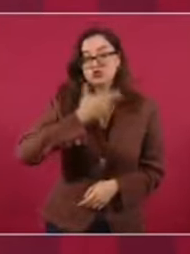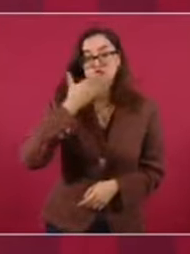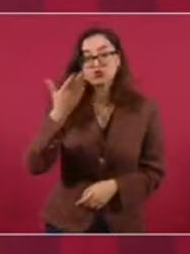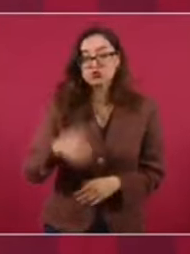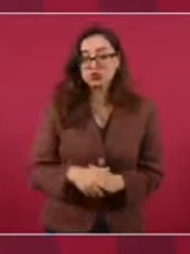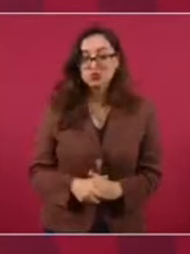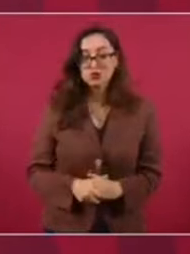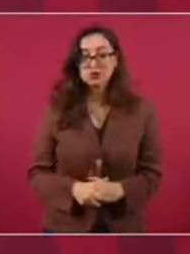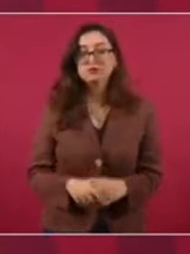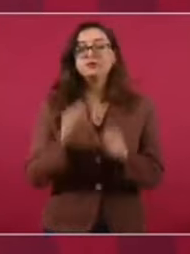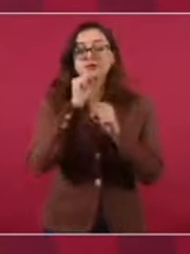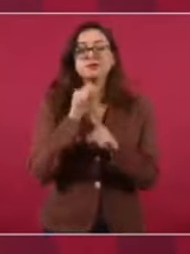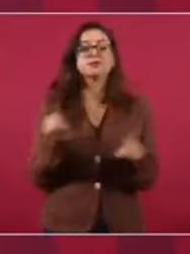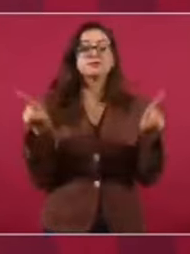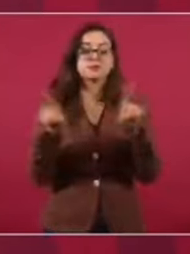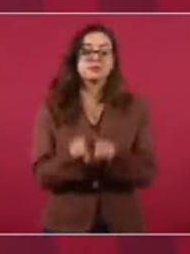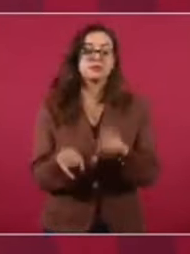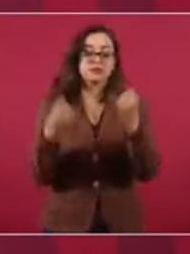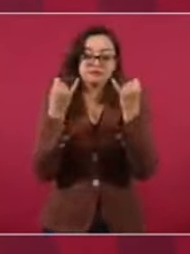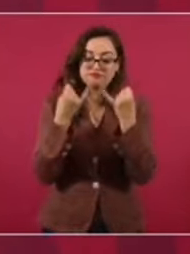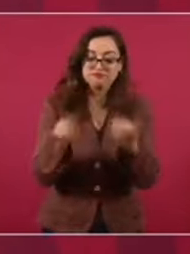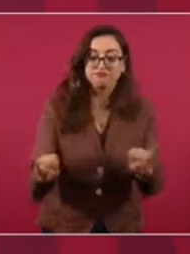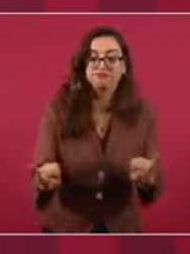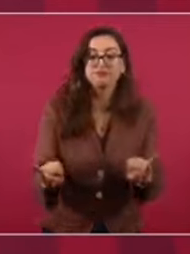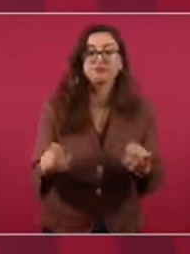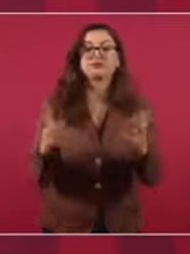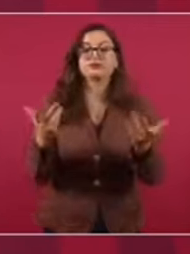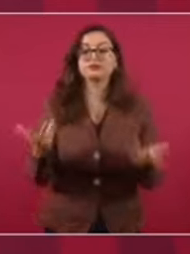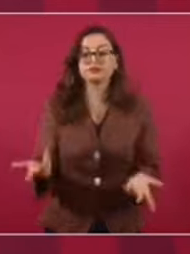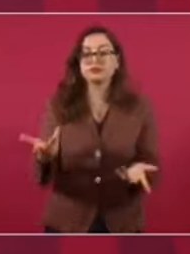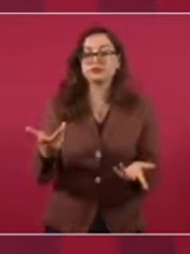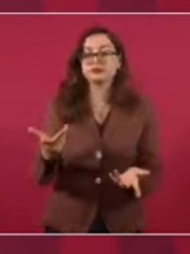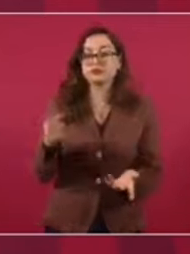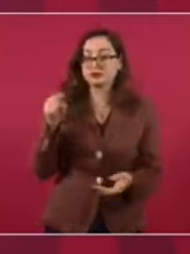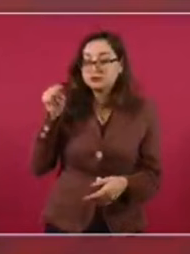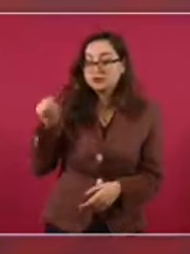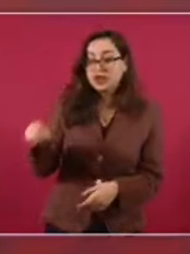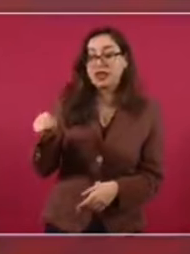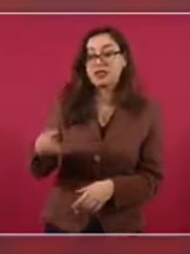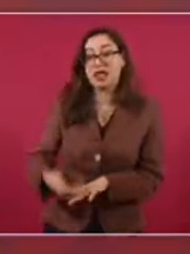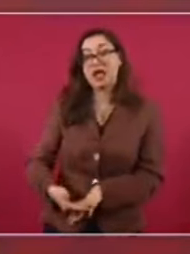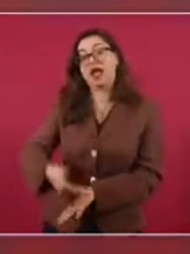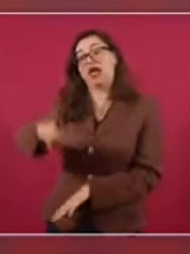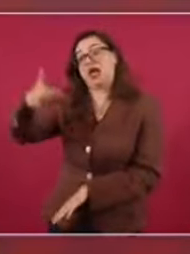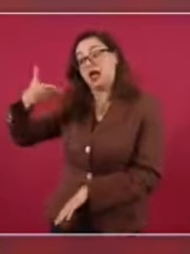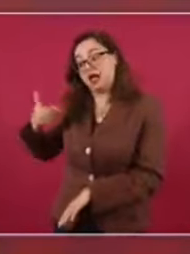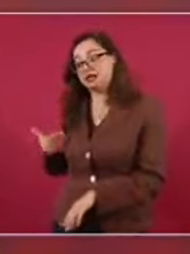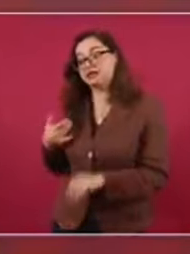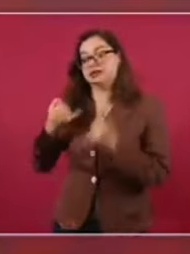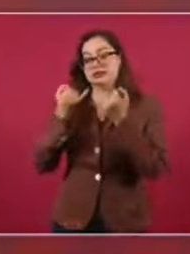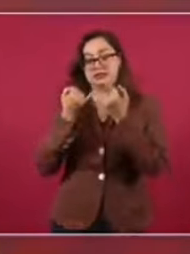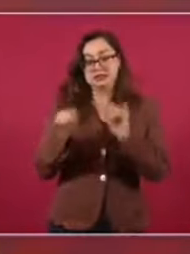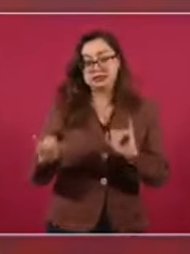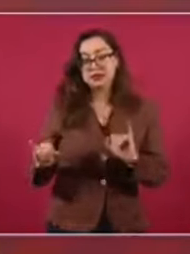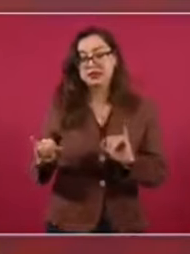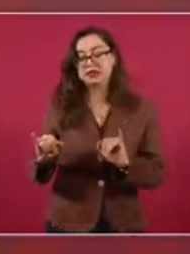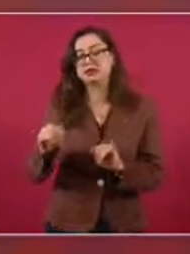rebelde, humanista, proclamó, abolición, de la esclavitud,